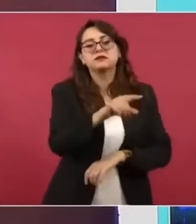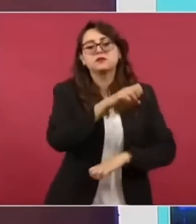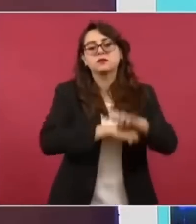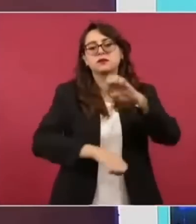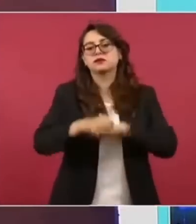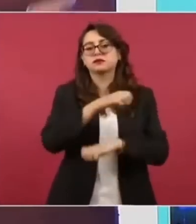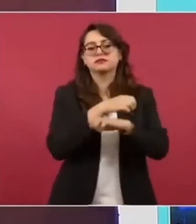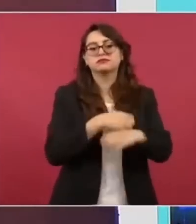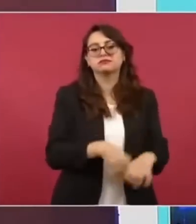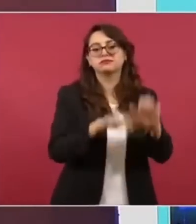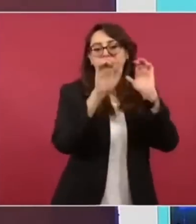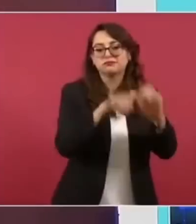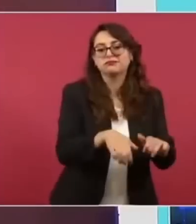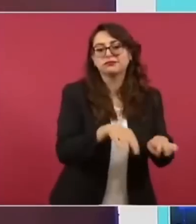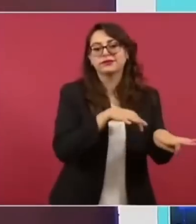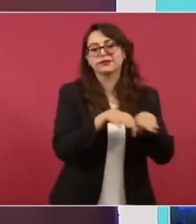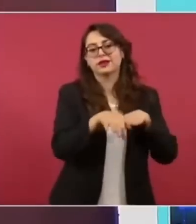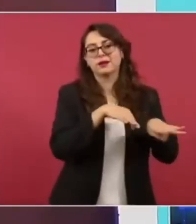de la empresa.